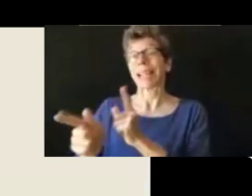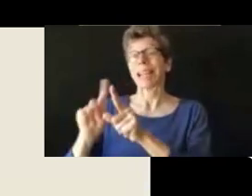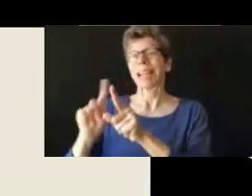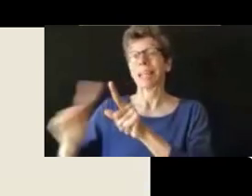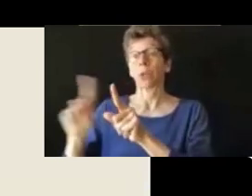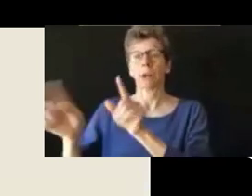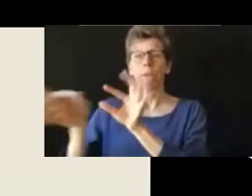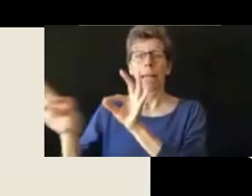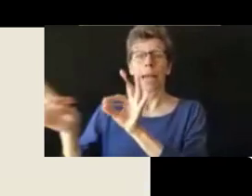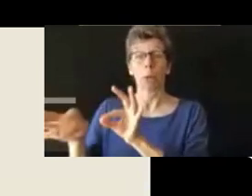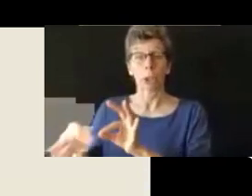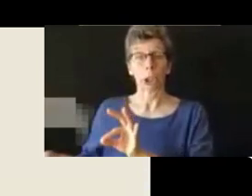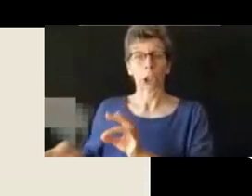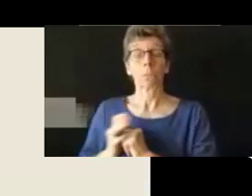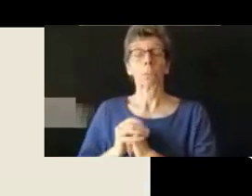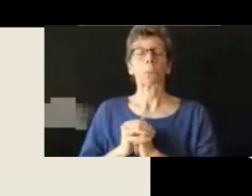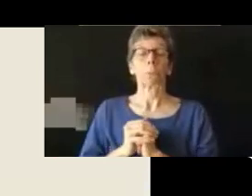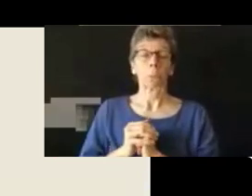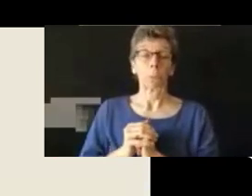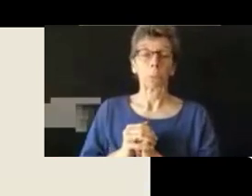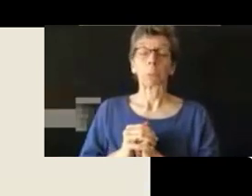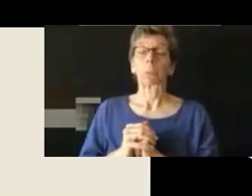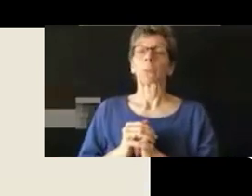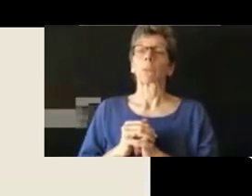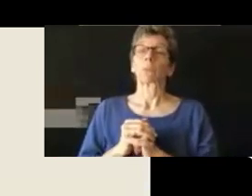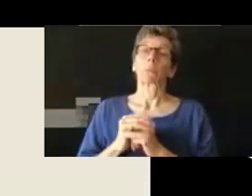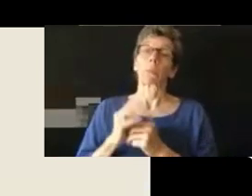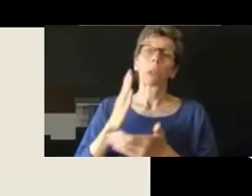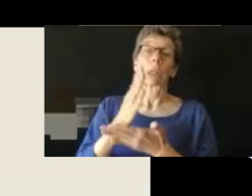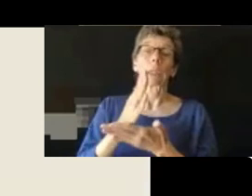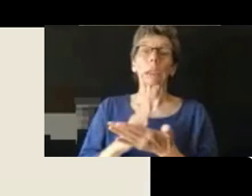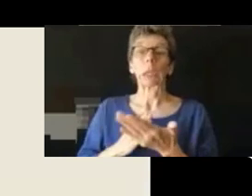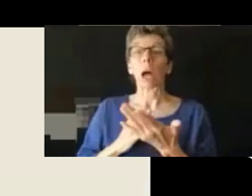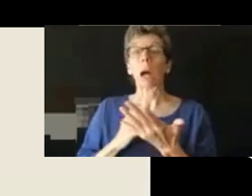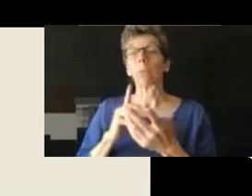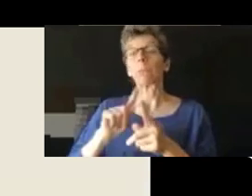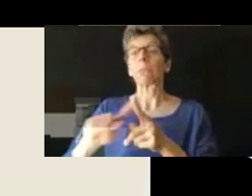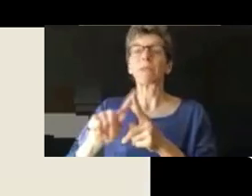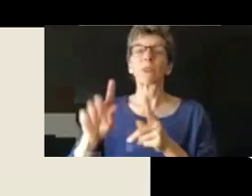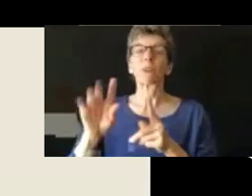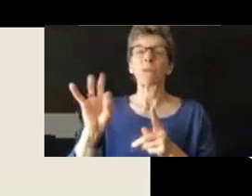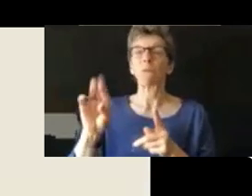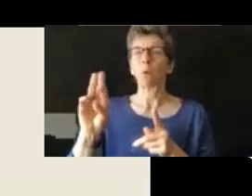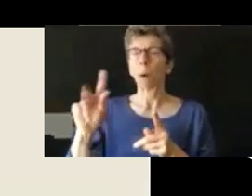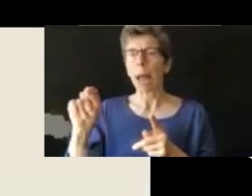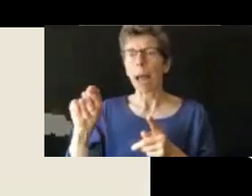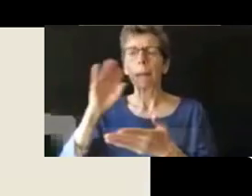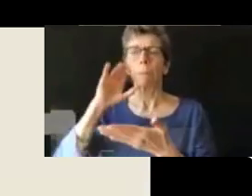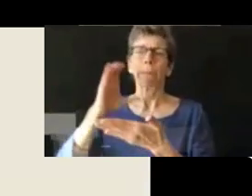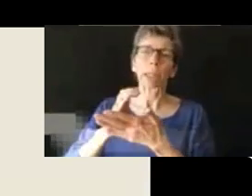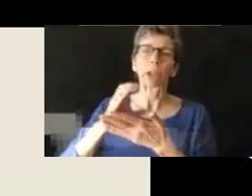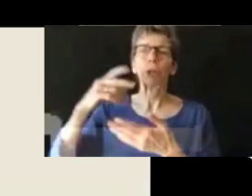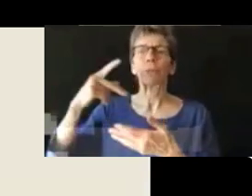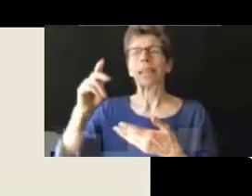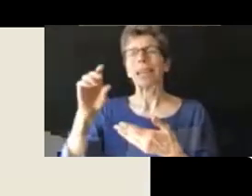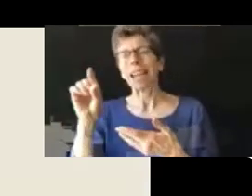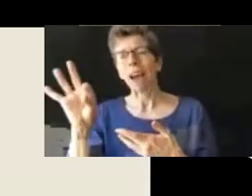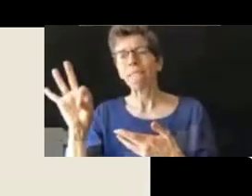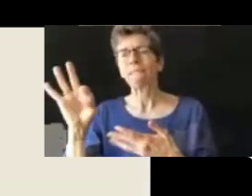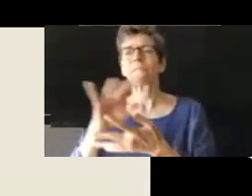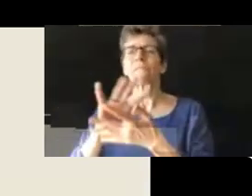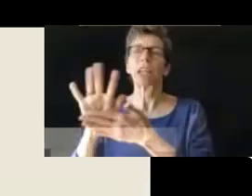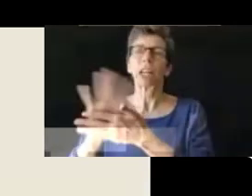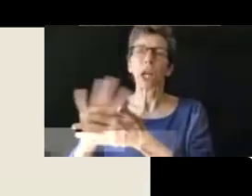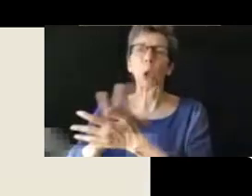disponibles en diferentes formatos, infografías, PDF, Word, y algunos videos